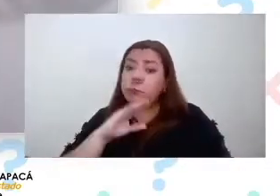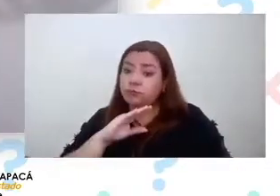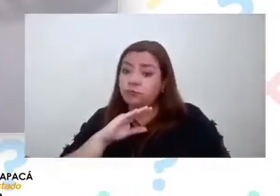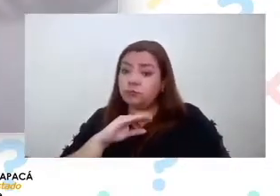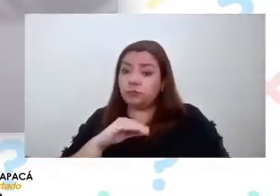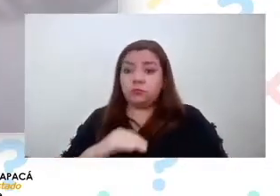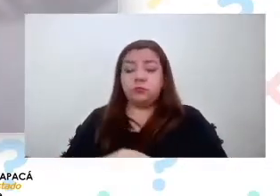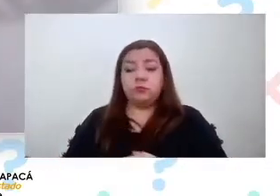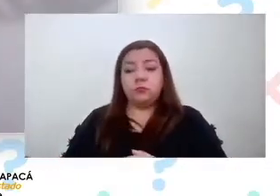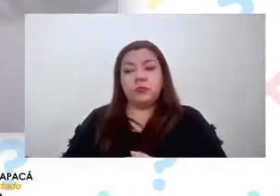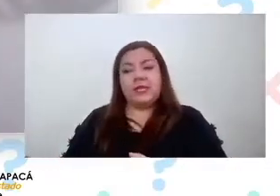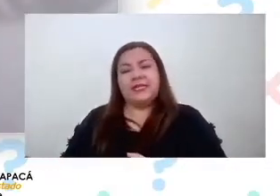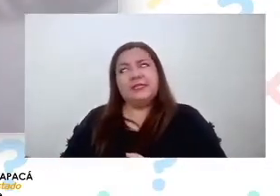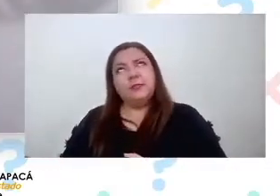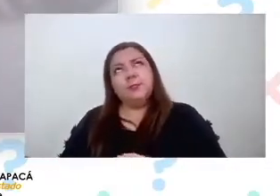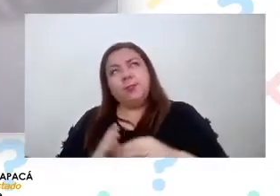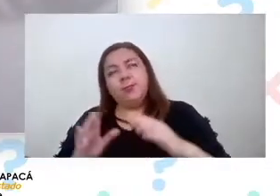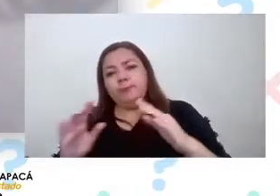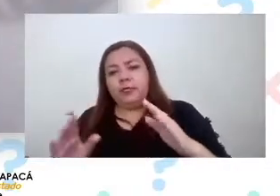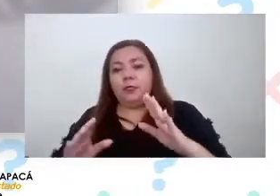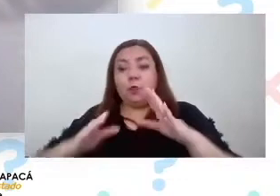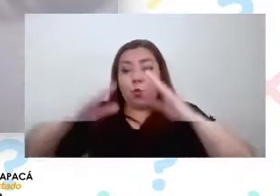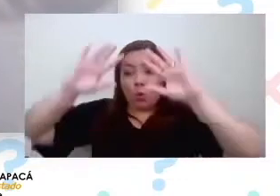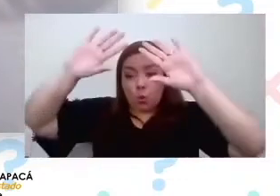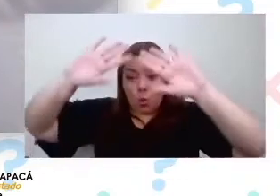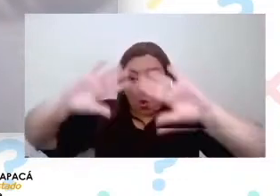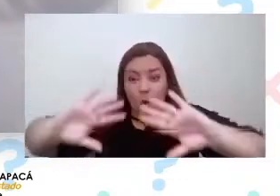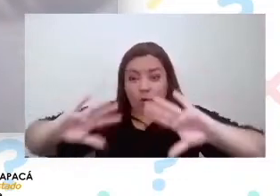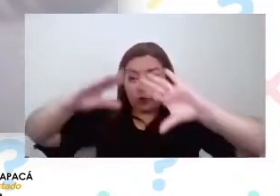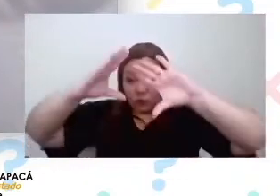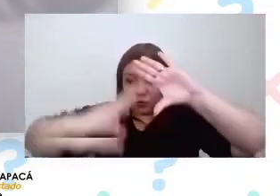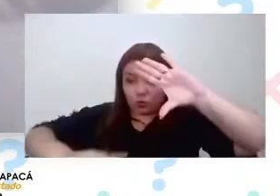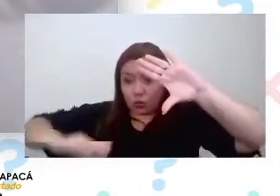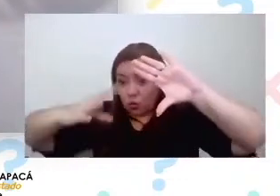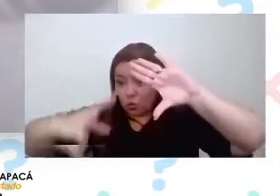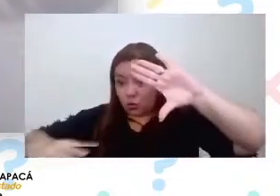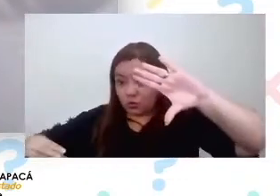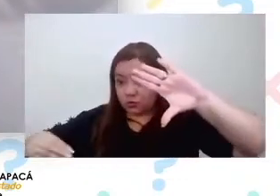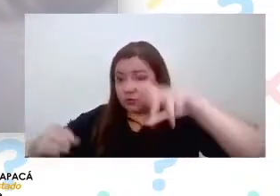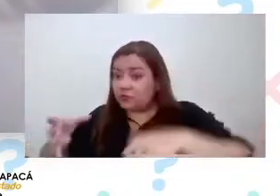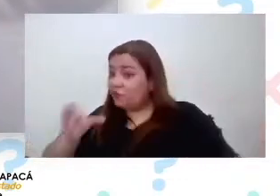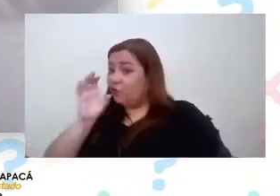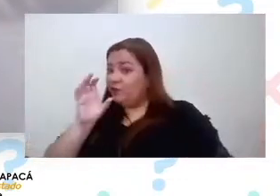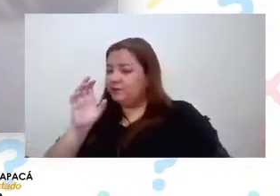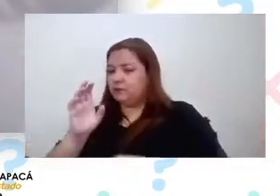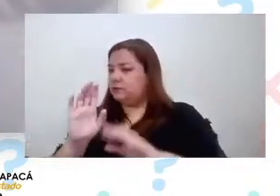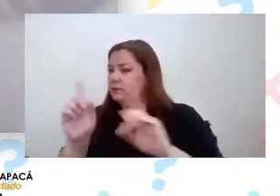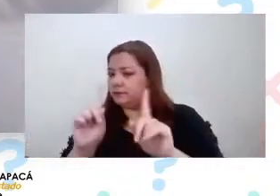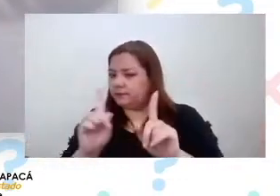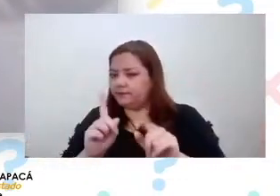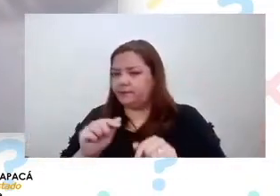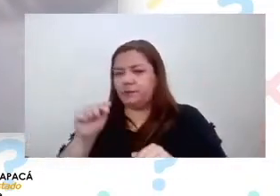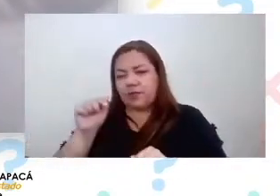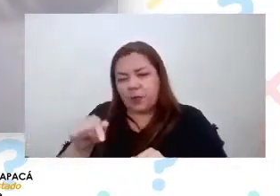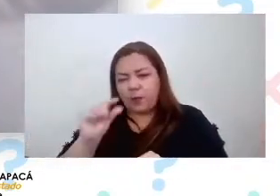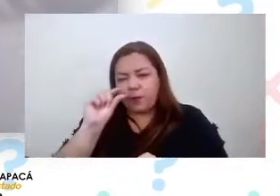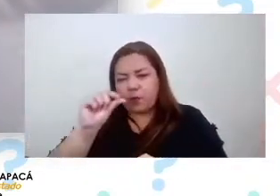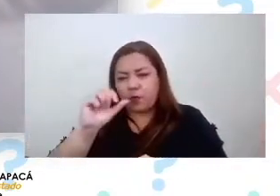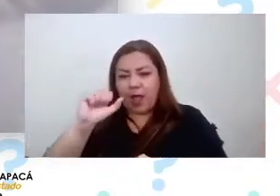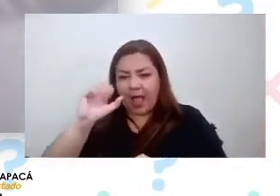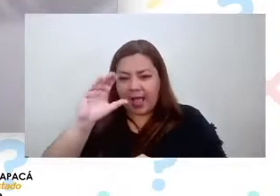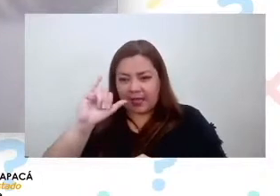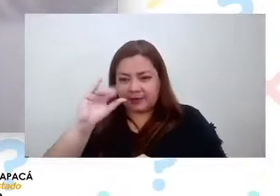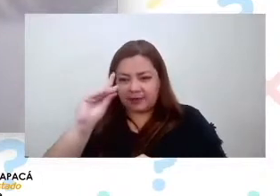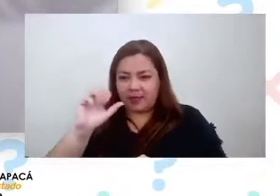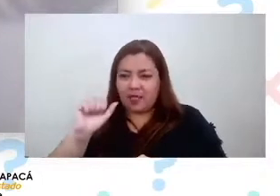tal como sale de de la atrapanieblas no no porque un poco más ácida puede